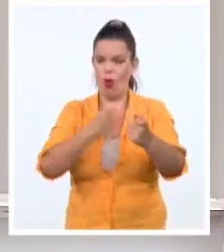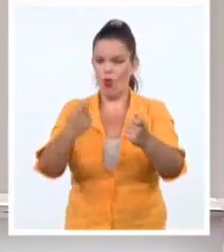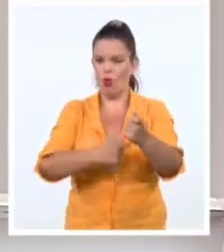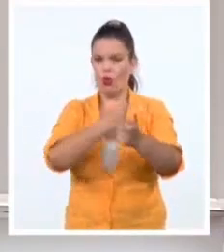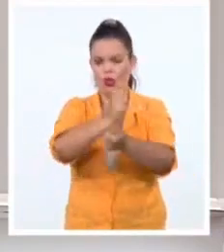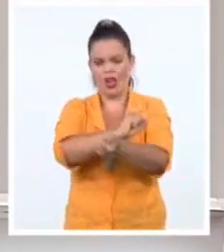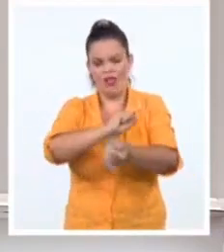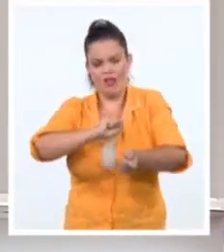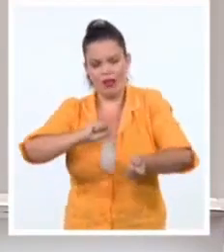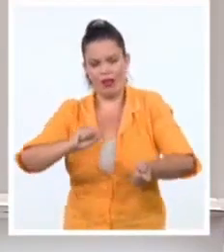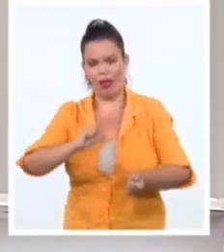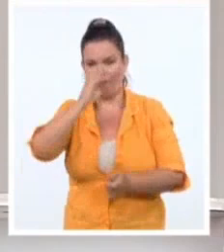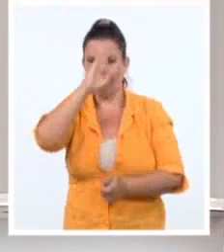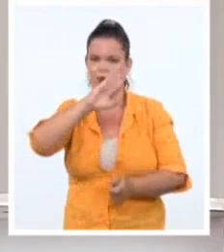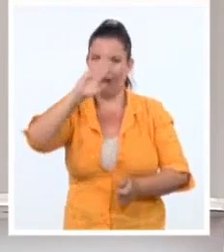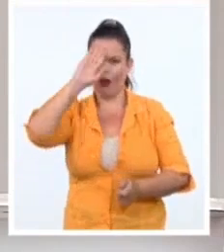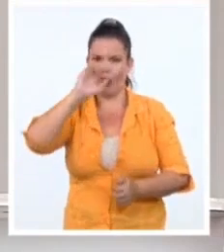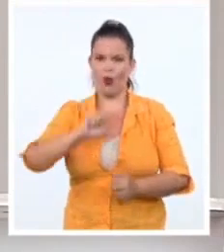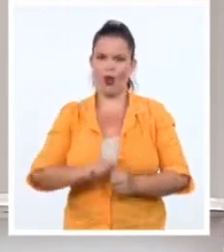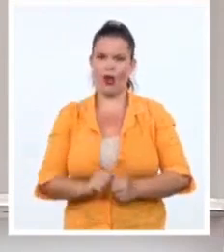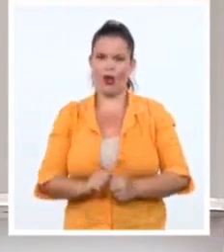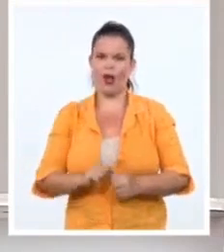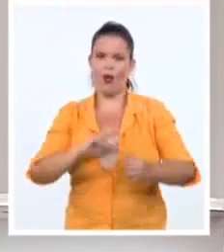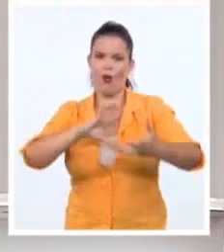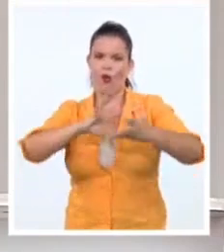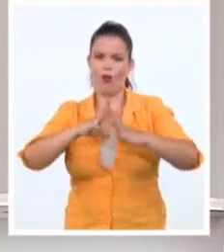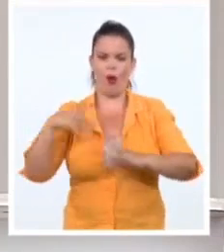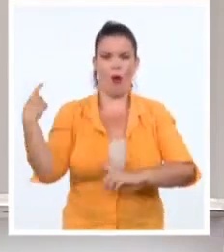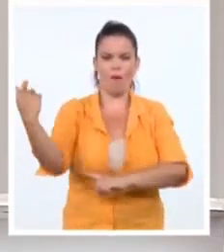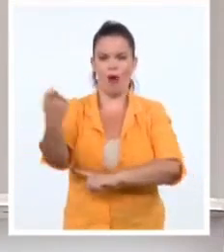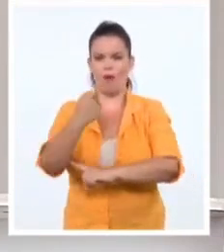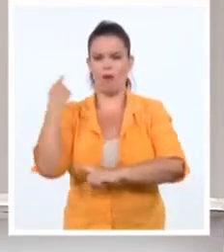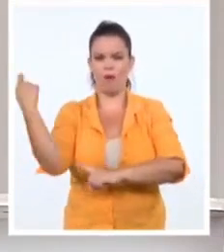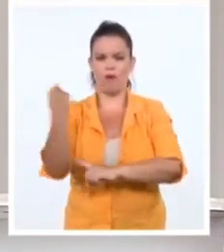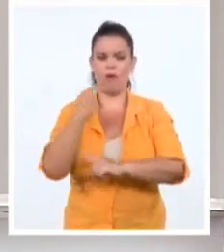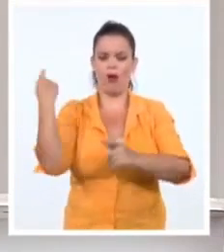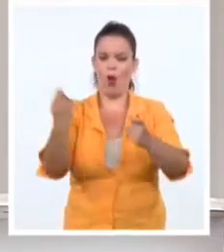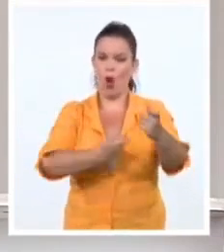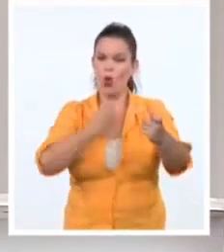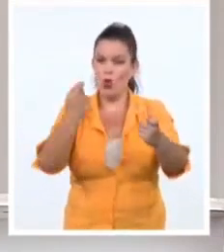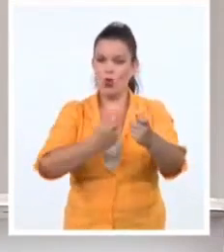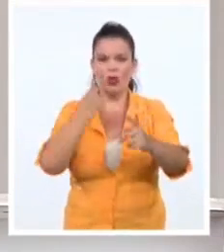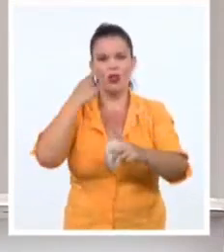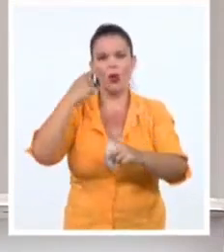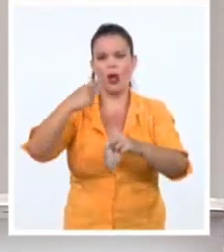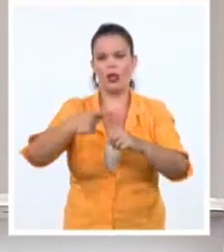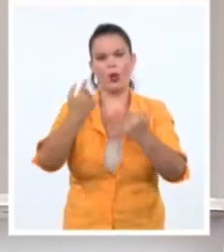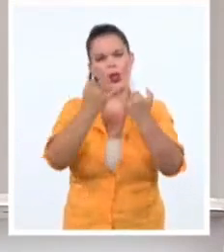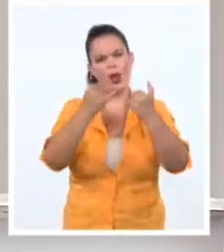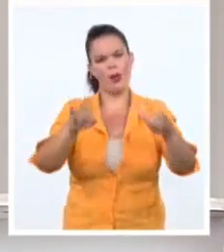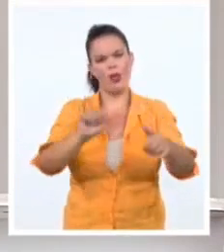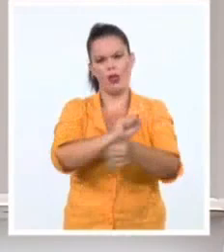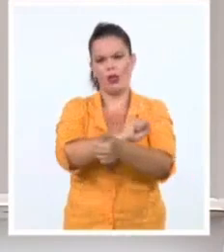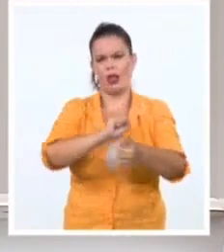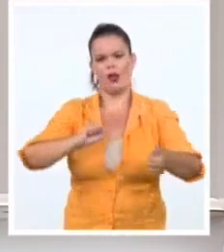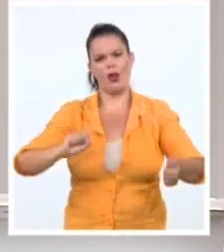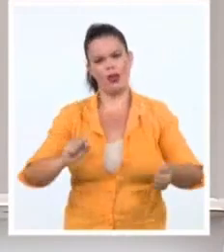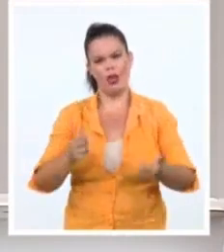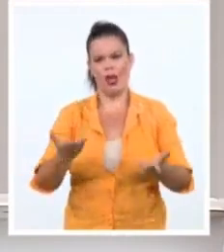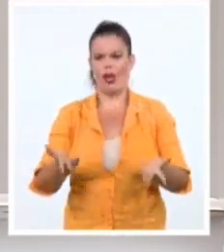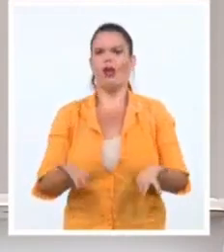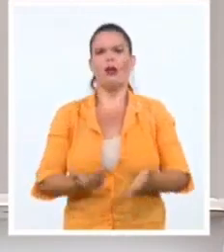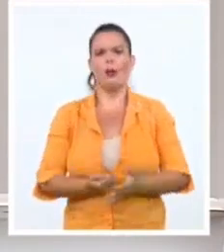pueblo, forjadas en la lucha en defensa de nuestra soberanía nacional frente a las agresiones del